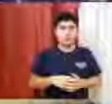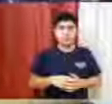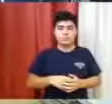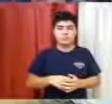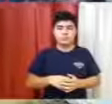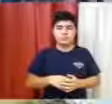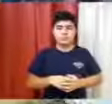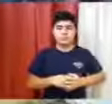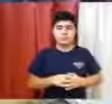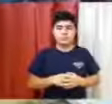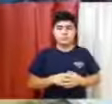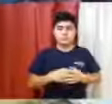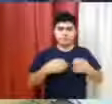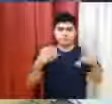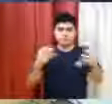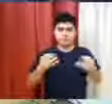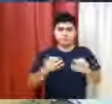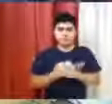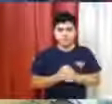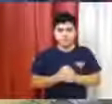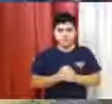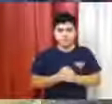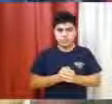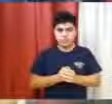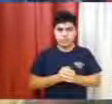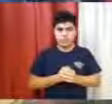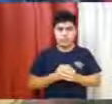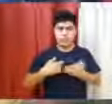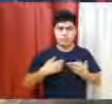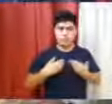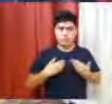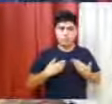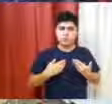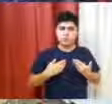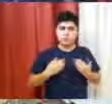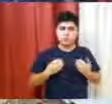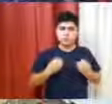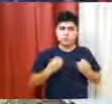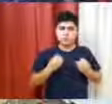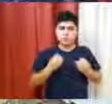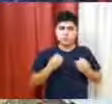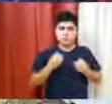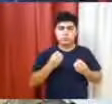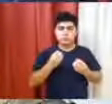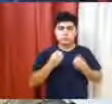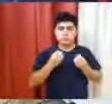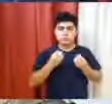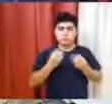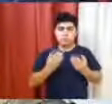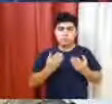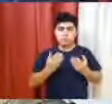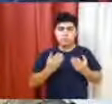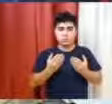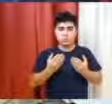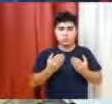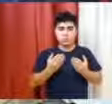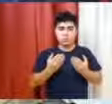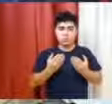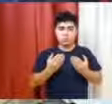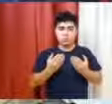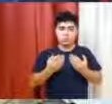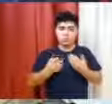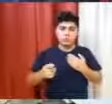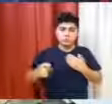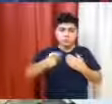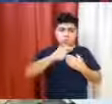Bien, yo fui claro cuando lo dije que nosotros, si